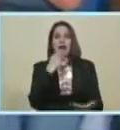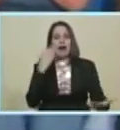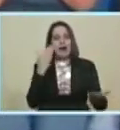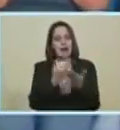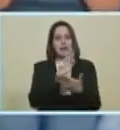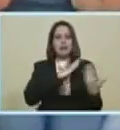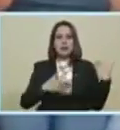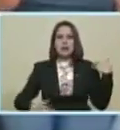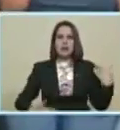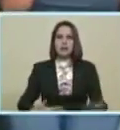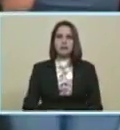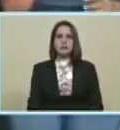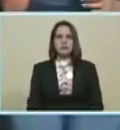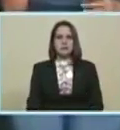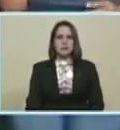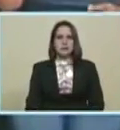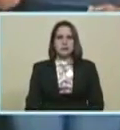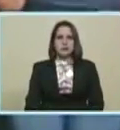Presidente